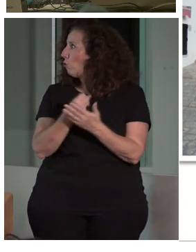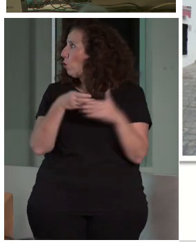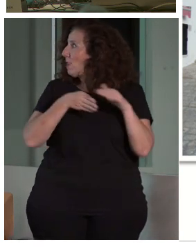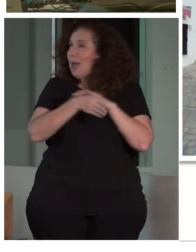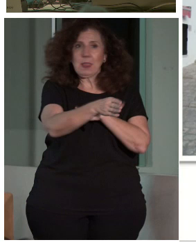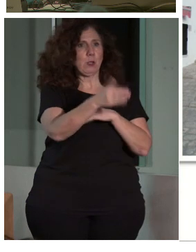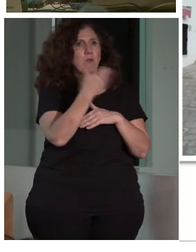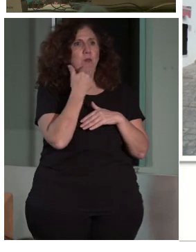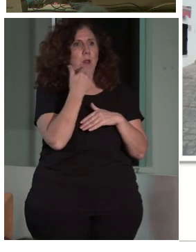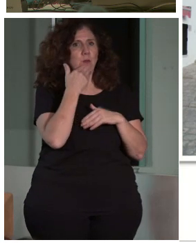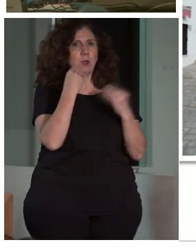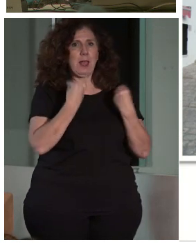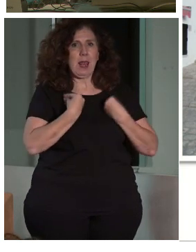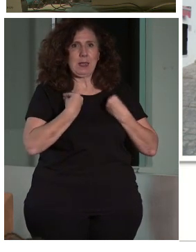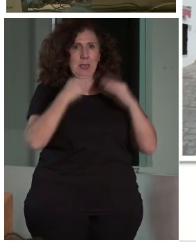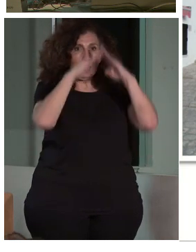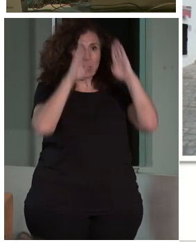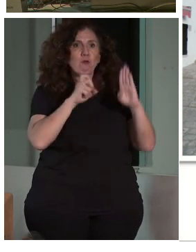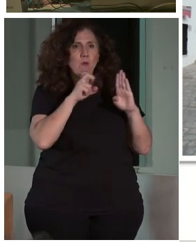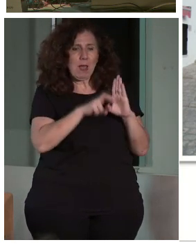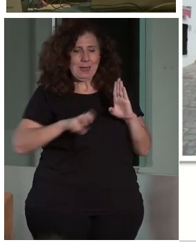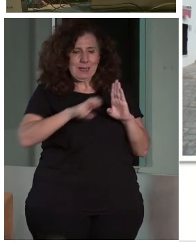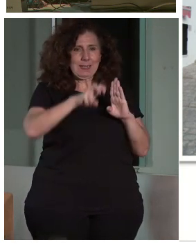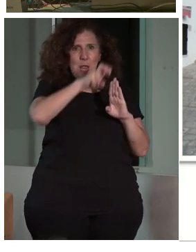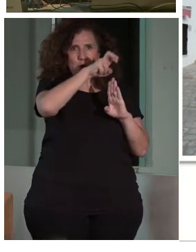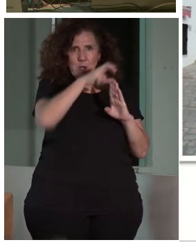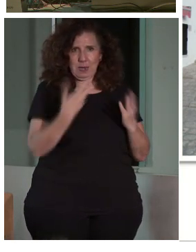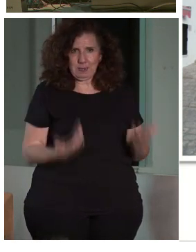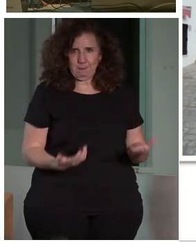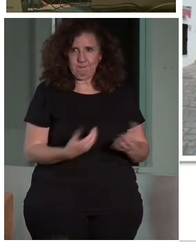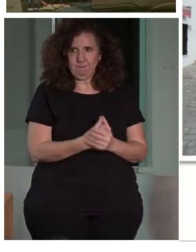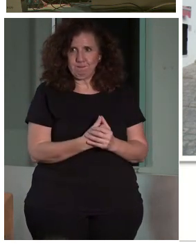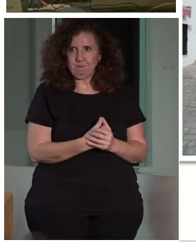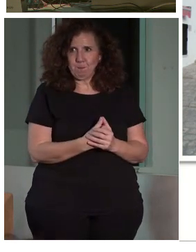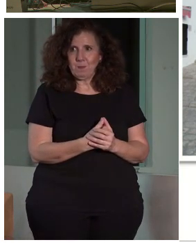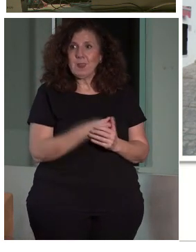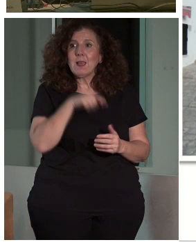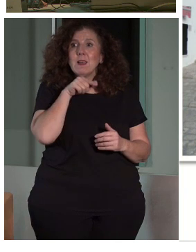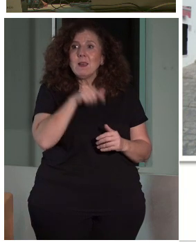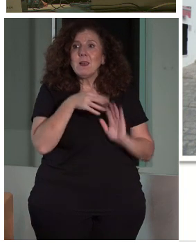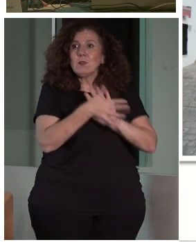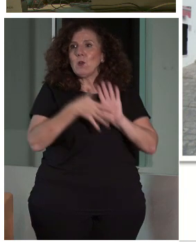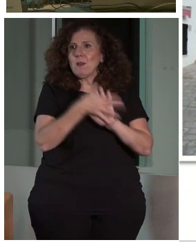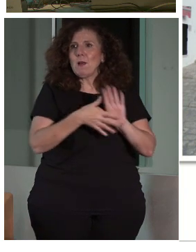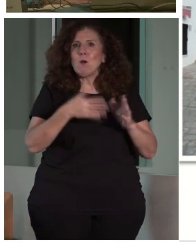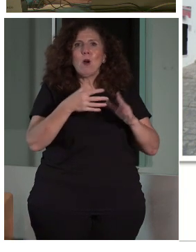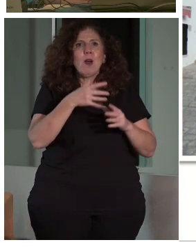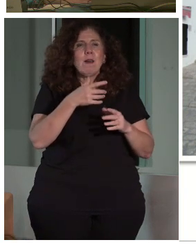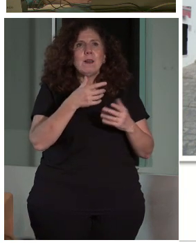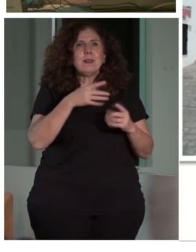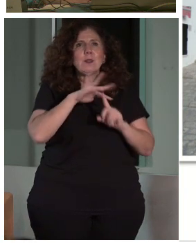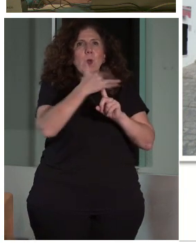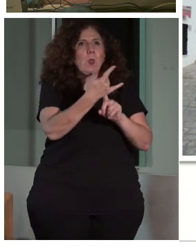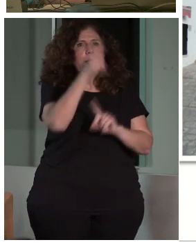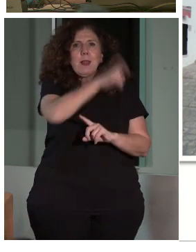viviendas son tan complicados como estos, ¿no? Pues esto es de lo que estamos hablando, de lo que la gente vive. Yo, cuando